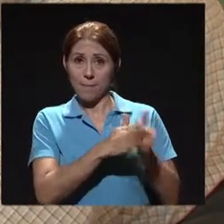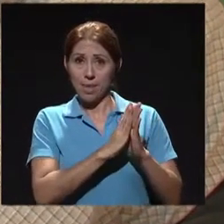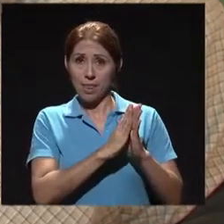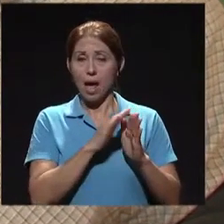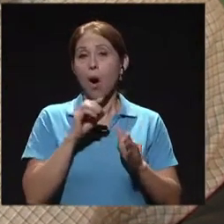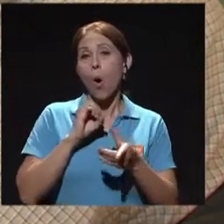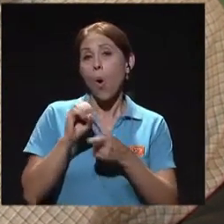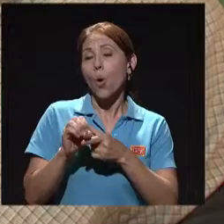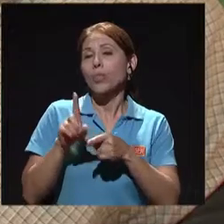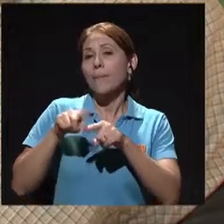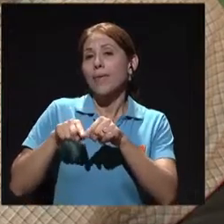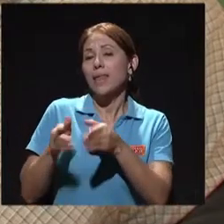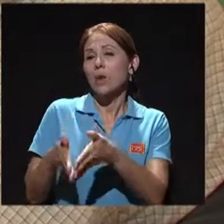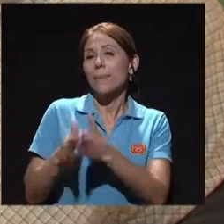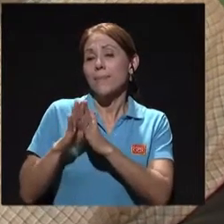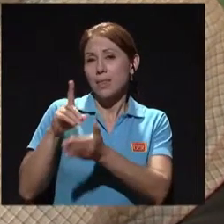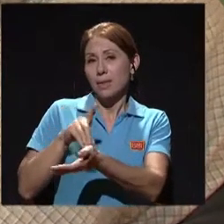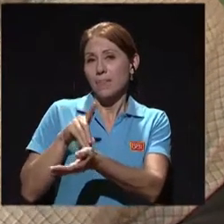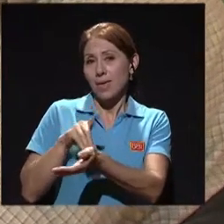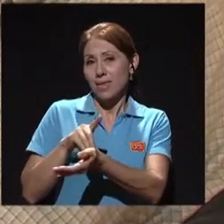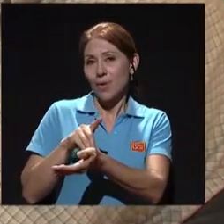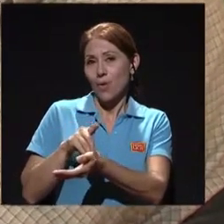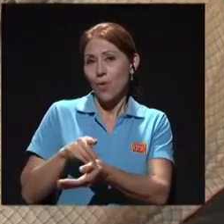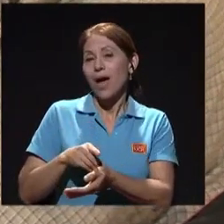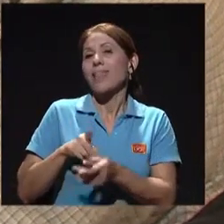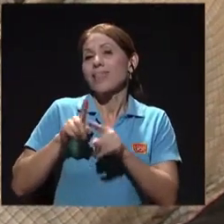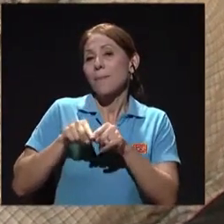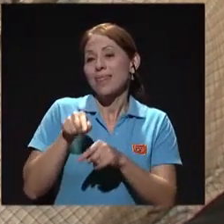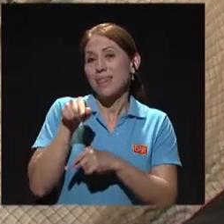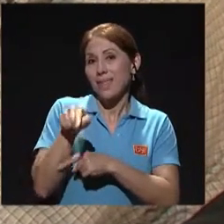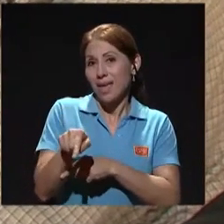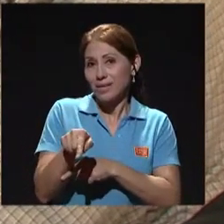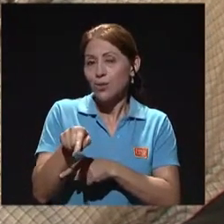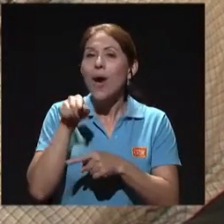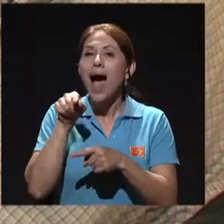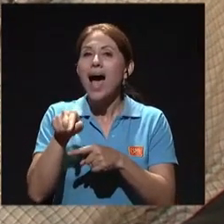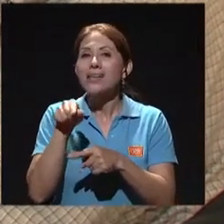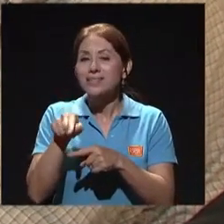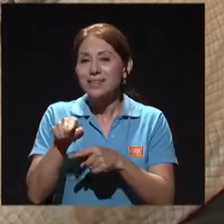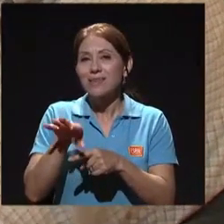solicite, así va a ser el tipo de muestra de sangre que se le toma.